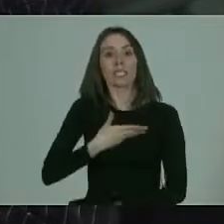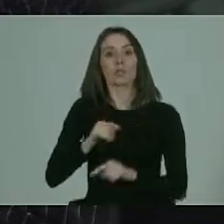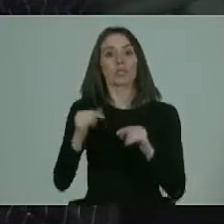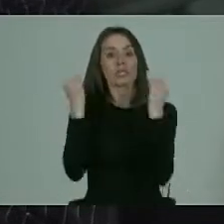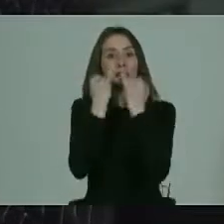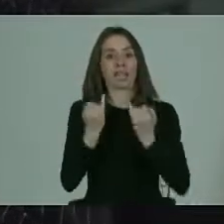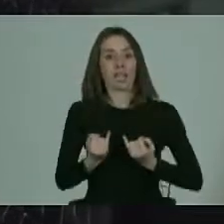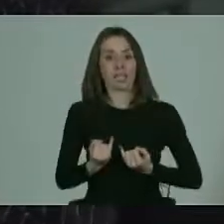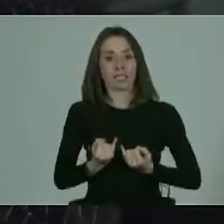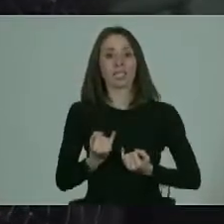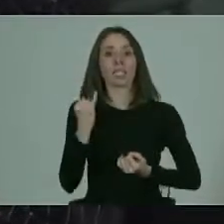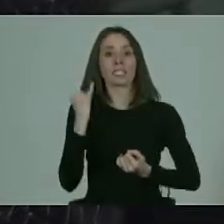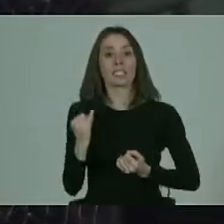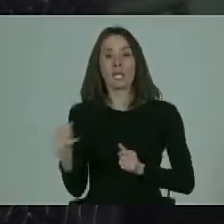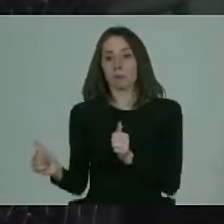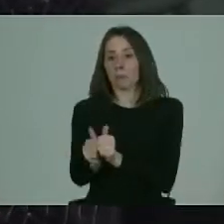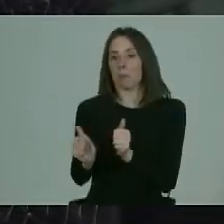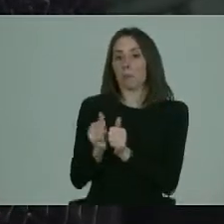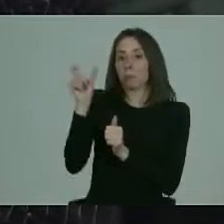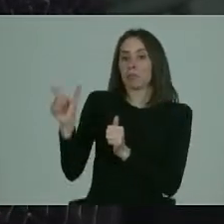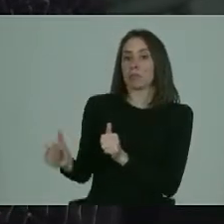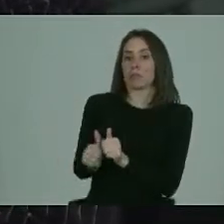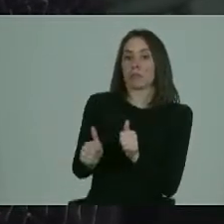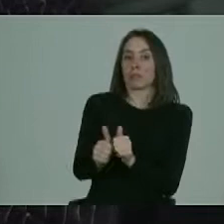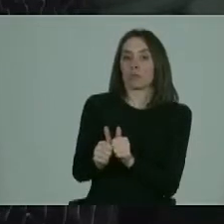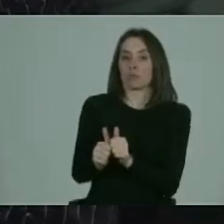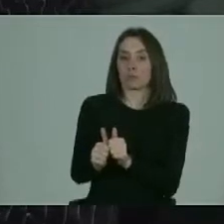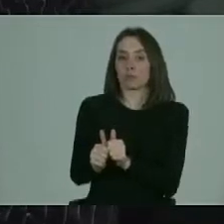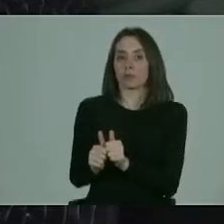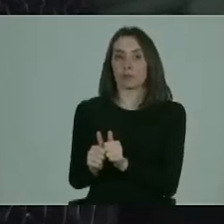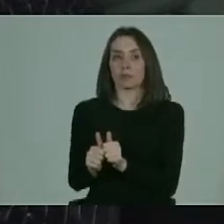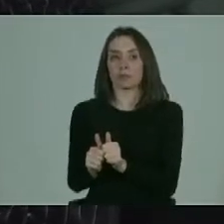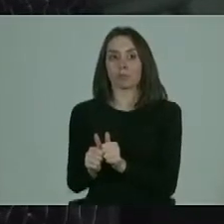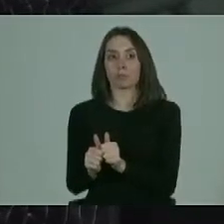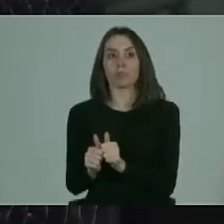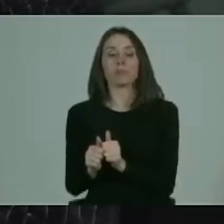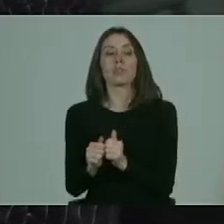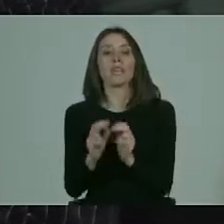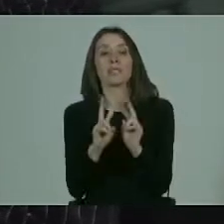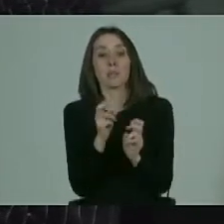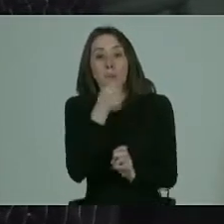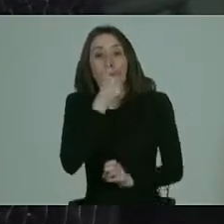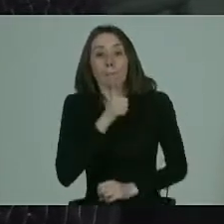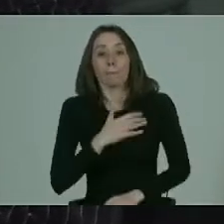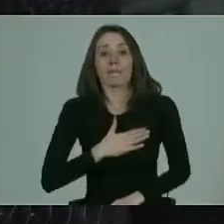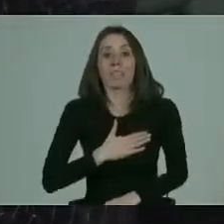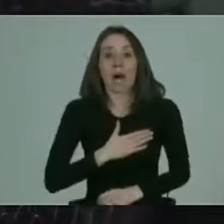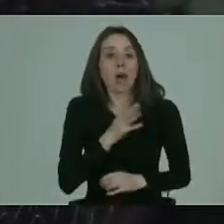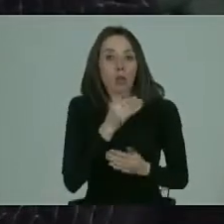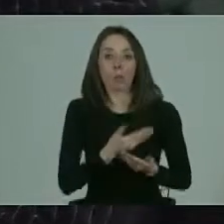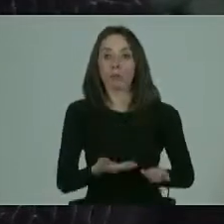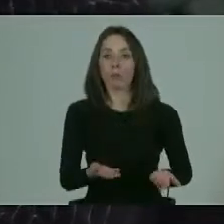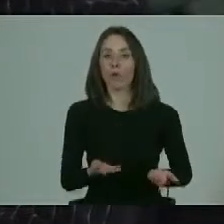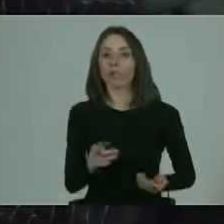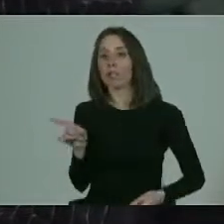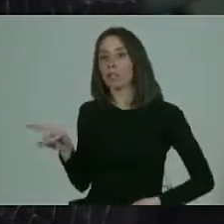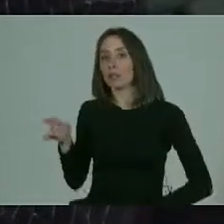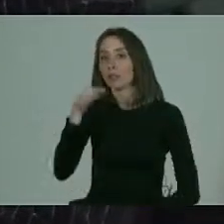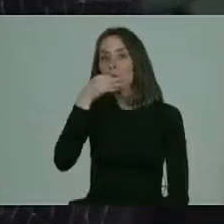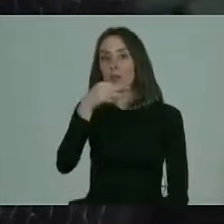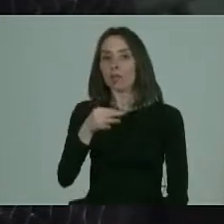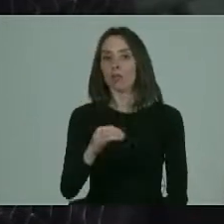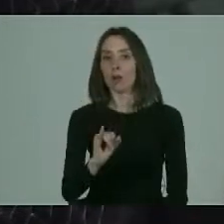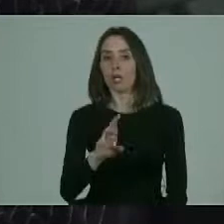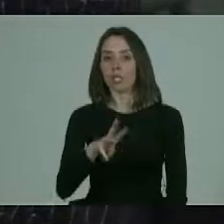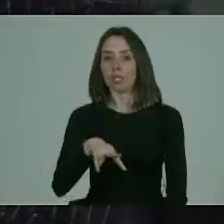características? Es siempre asistido con alguien más. Por lo tanto el terreno privado no es tal. Lo que decías delante tú,